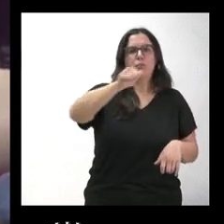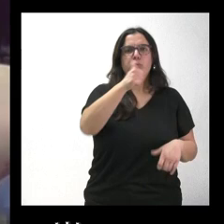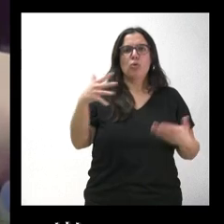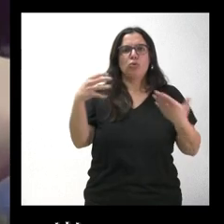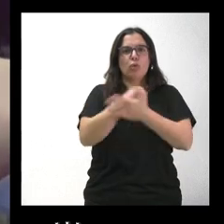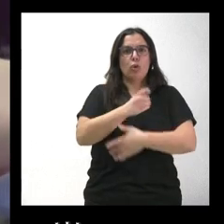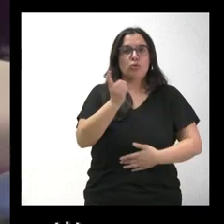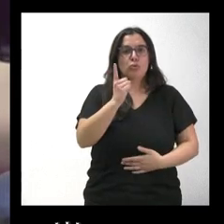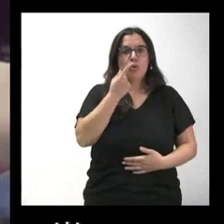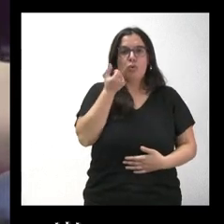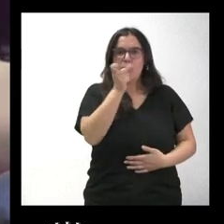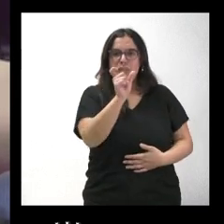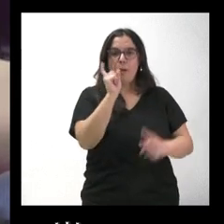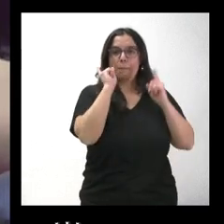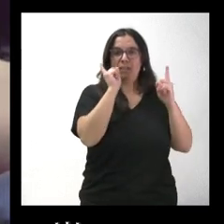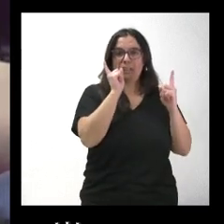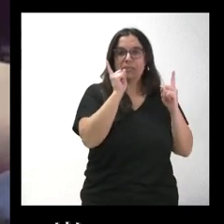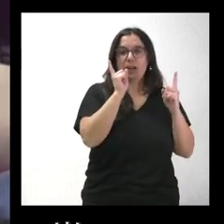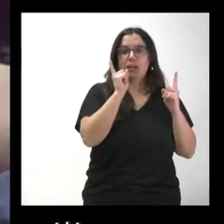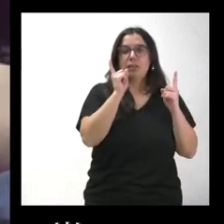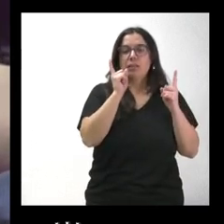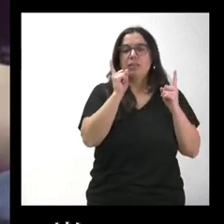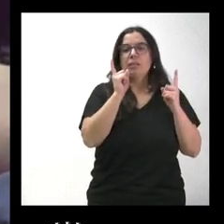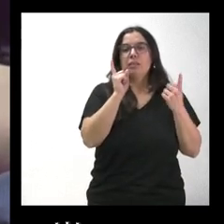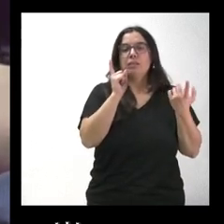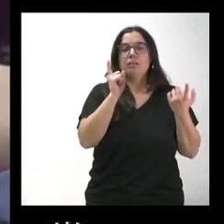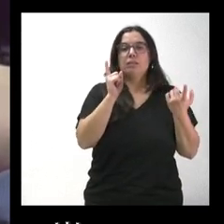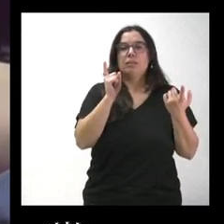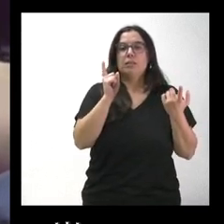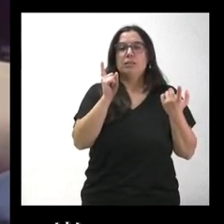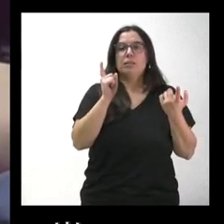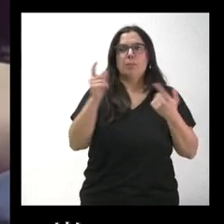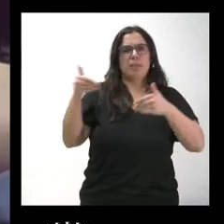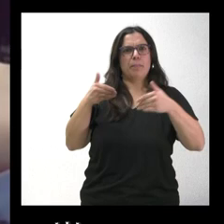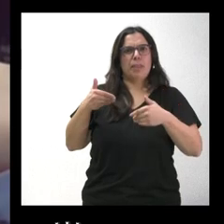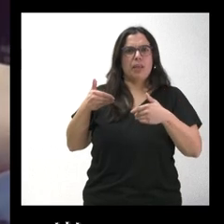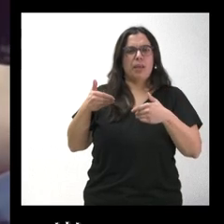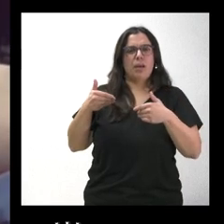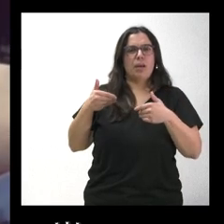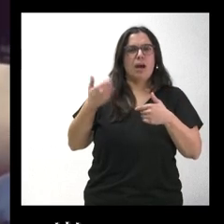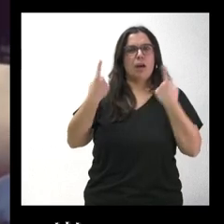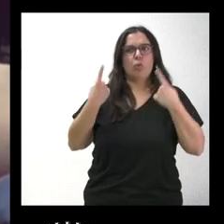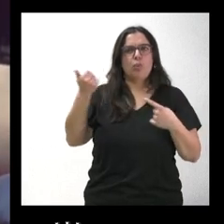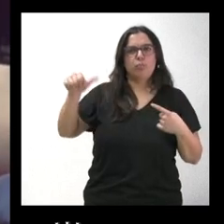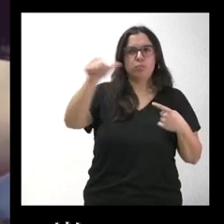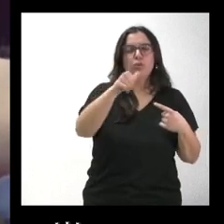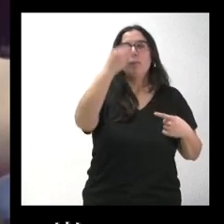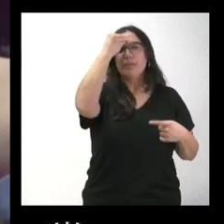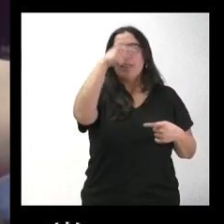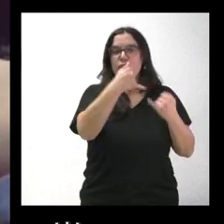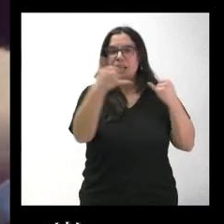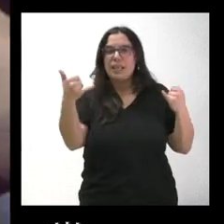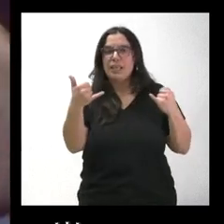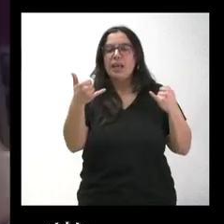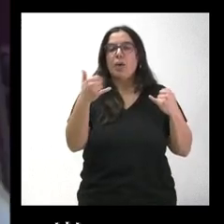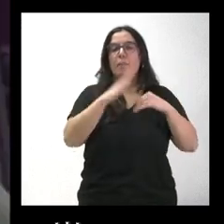la Junta tenía prevista para poder darle una ayuda a todos los que la han solicitado. No sé si la Junta se plantea ampliar esa línea, entiendo que